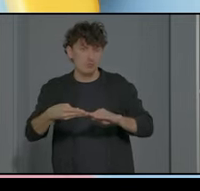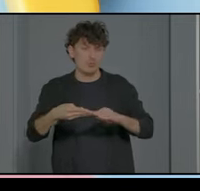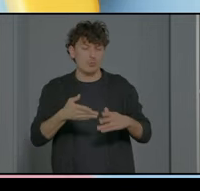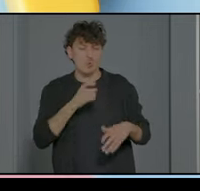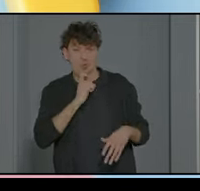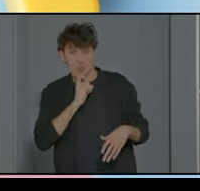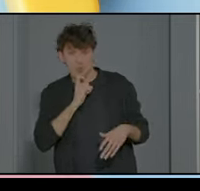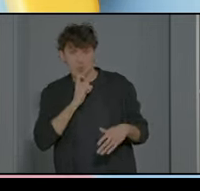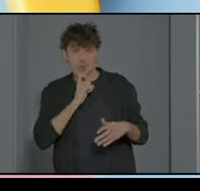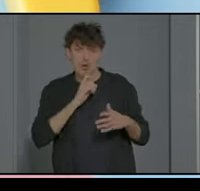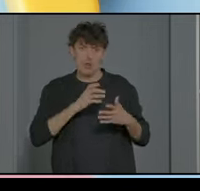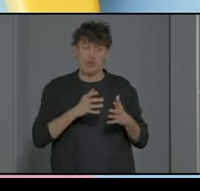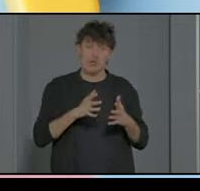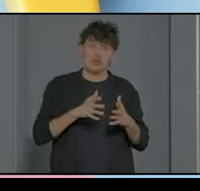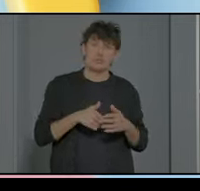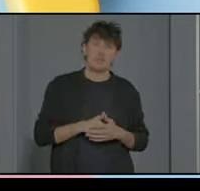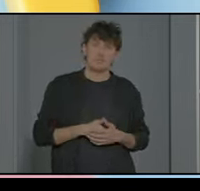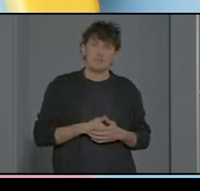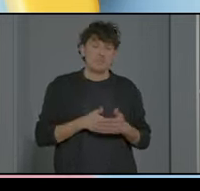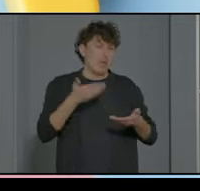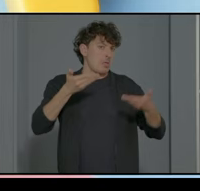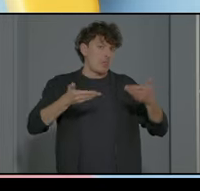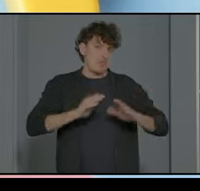que les vamos ofreciendo ¿no?